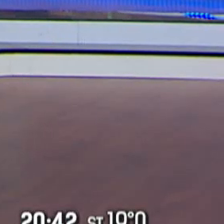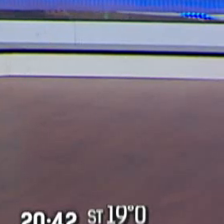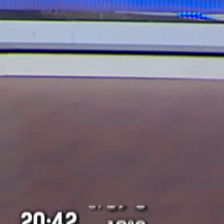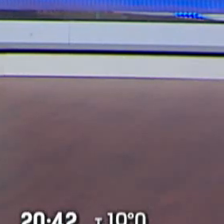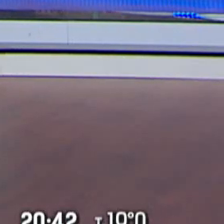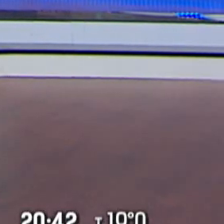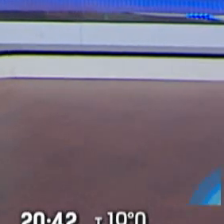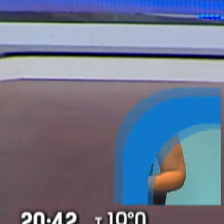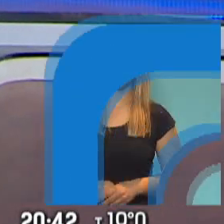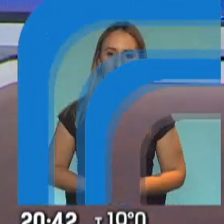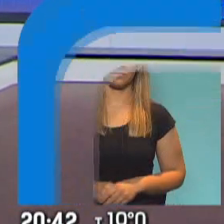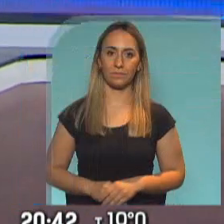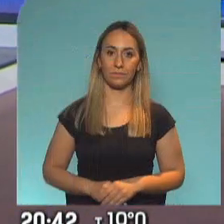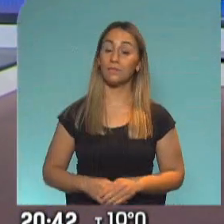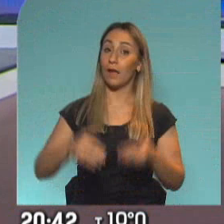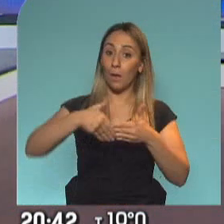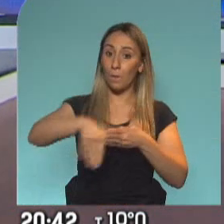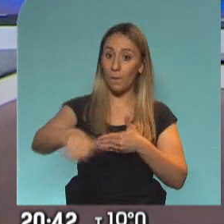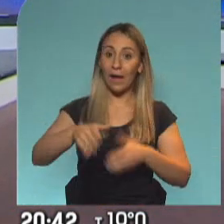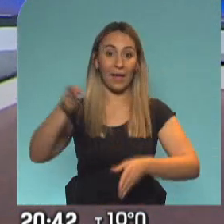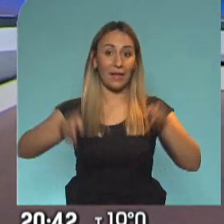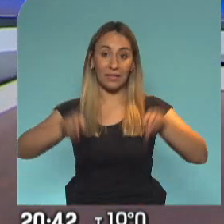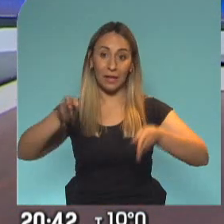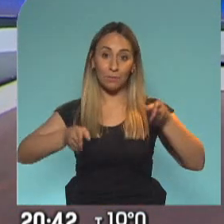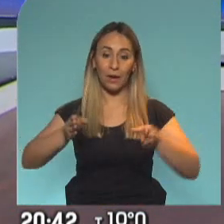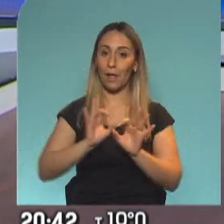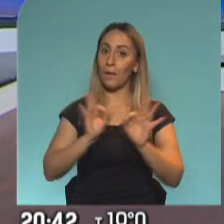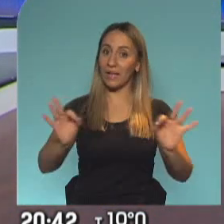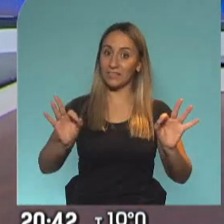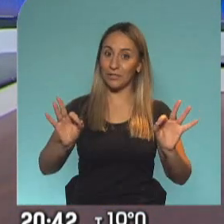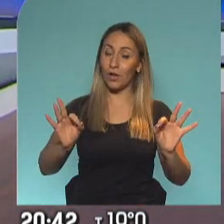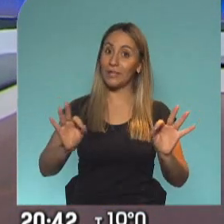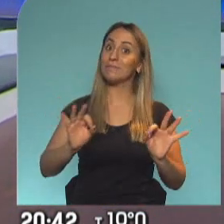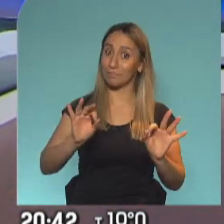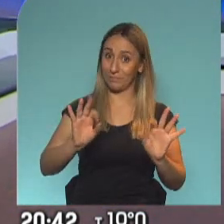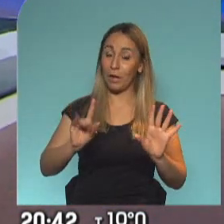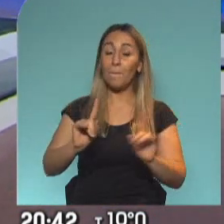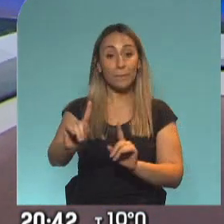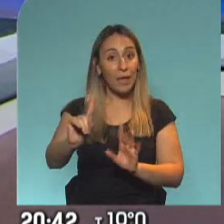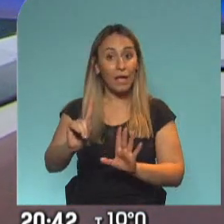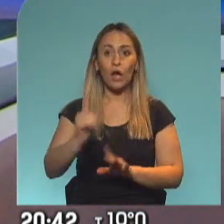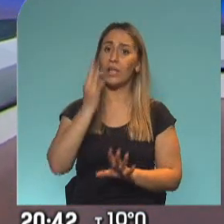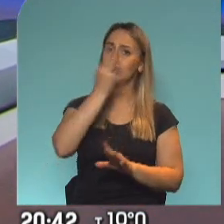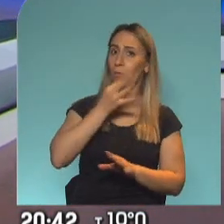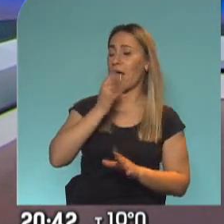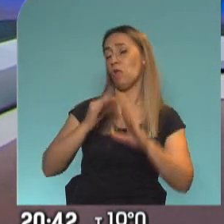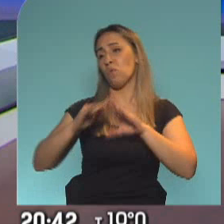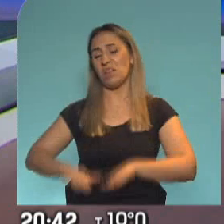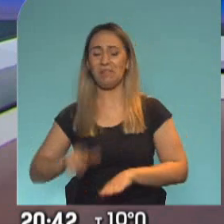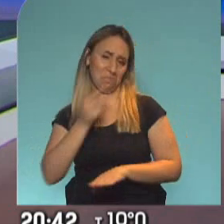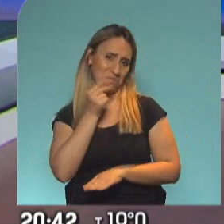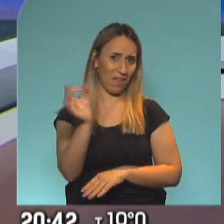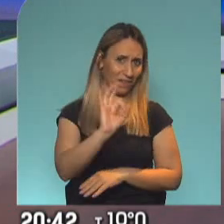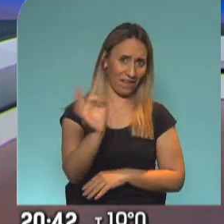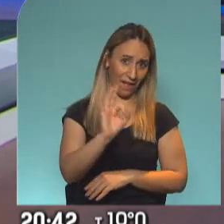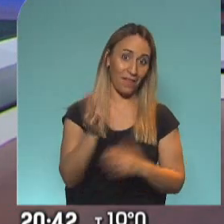Se acerca la temporada turística y habrá vacaciones sin hisopado ni cuarentena, como podemos